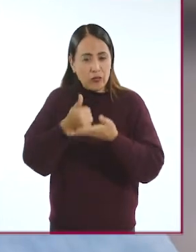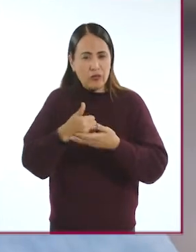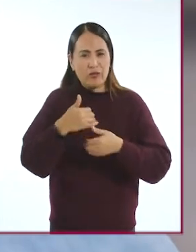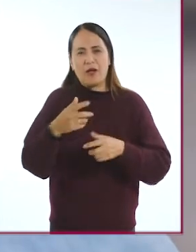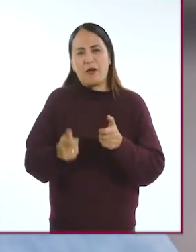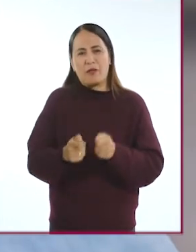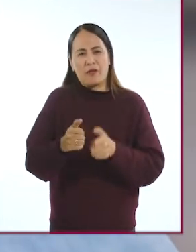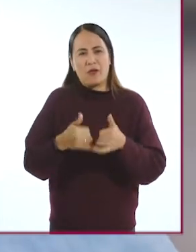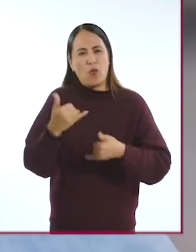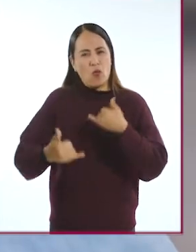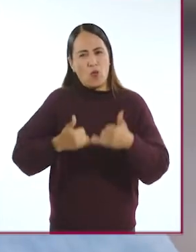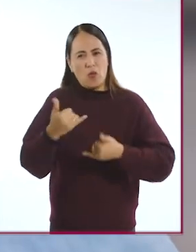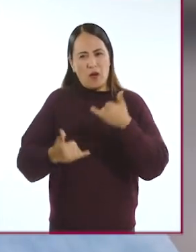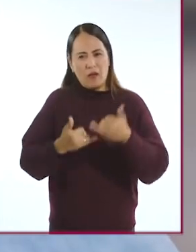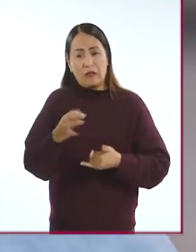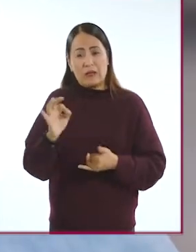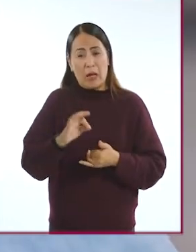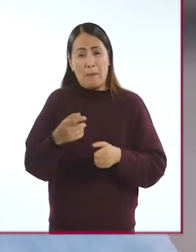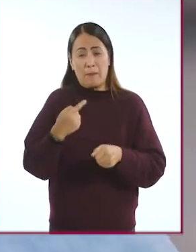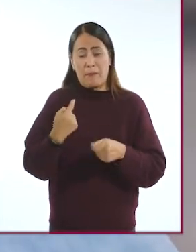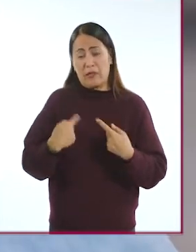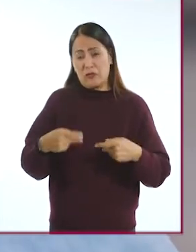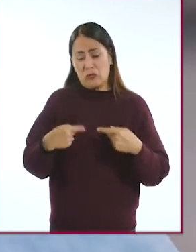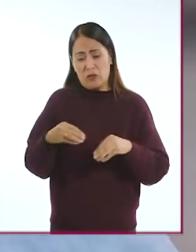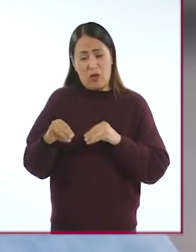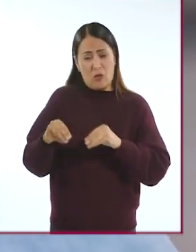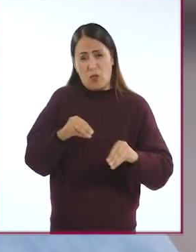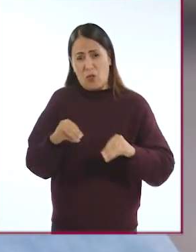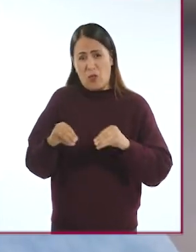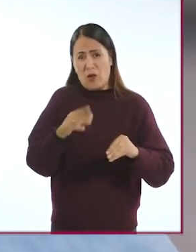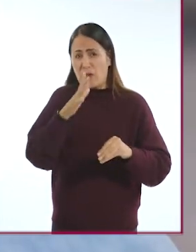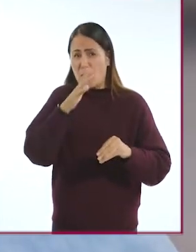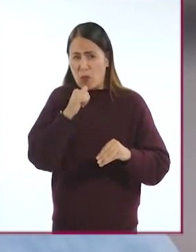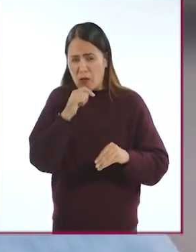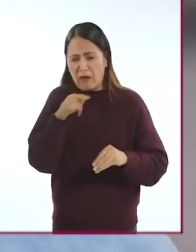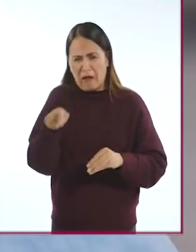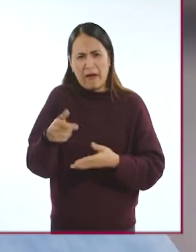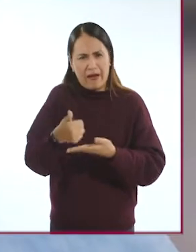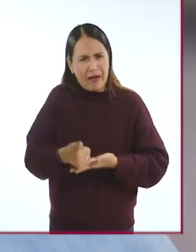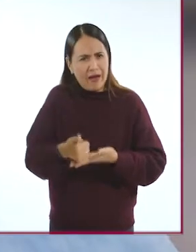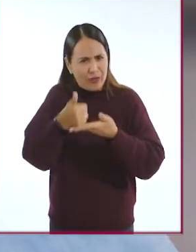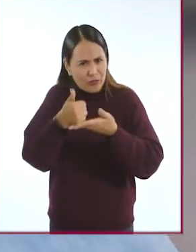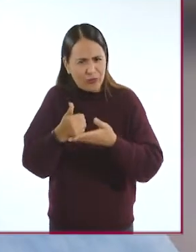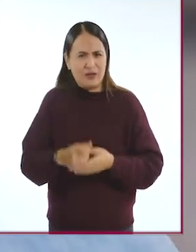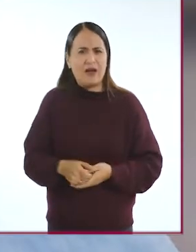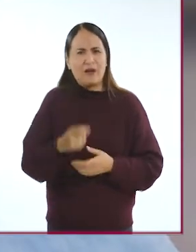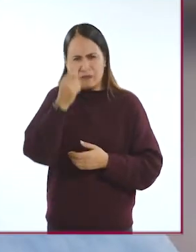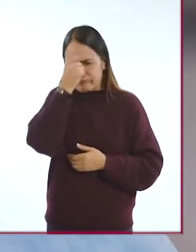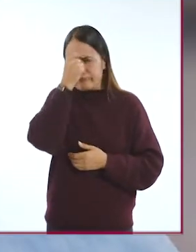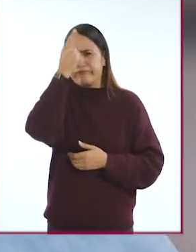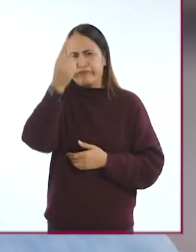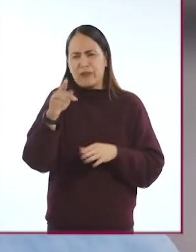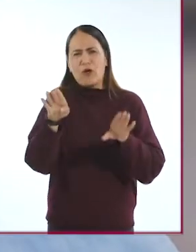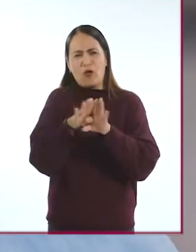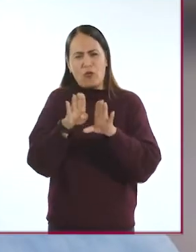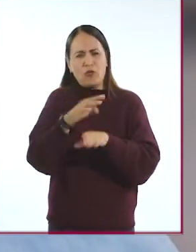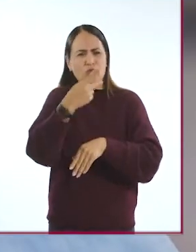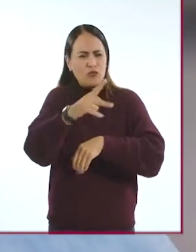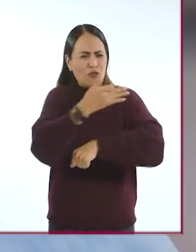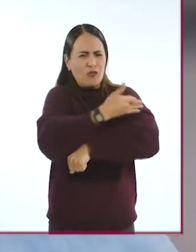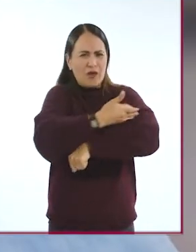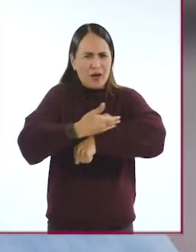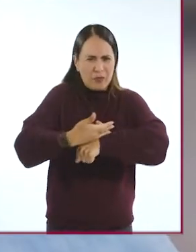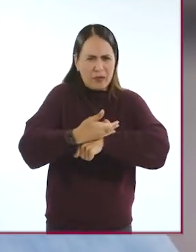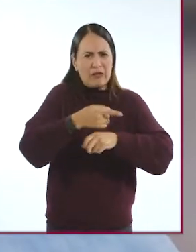controlar videojuegos para quienes sufren de enfermedades motrices. La idea surgió a partir de que un familiar de los creadores